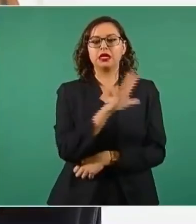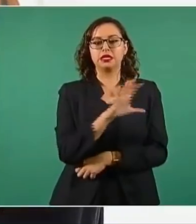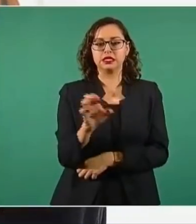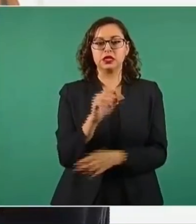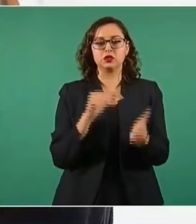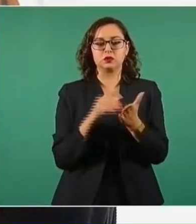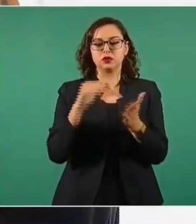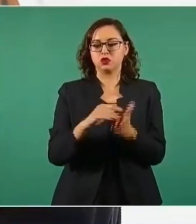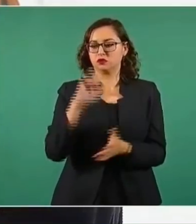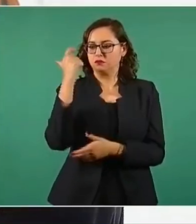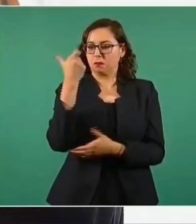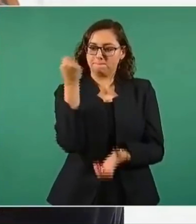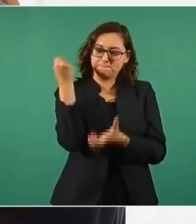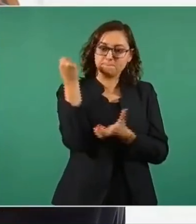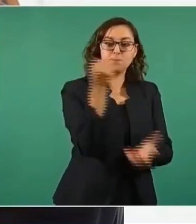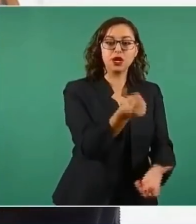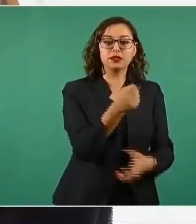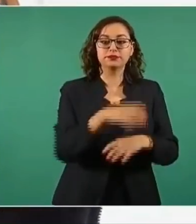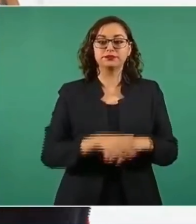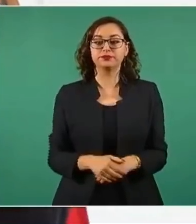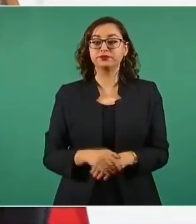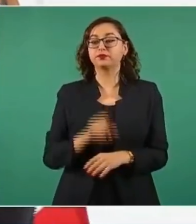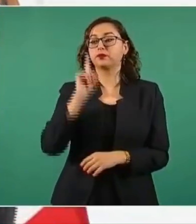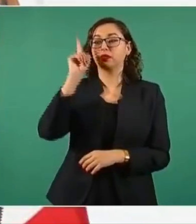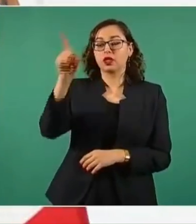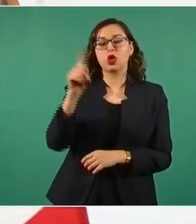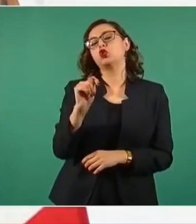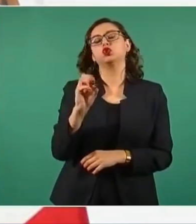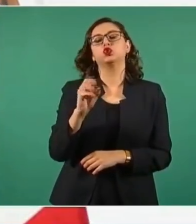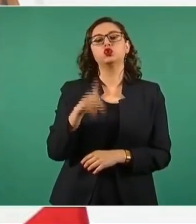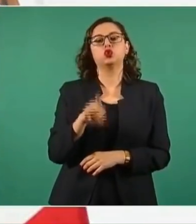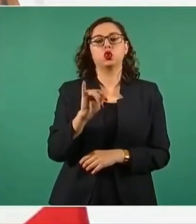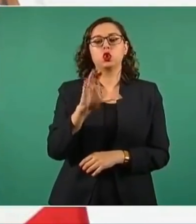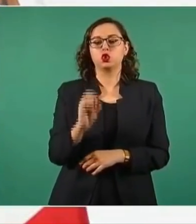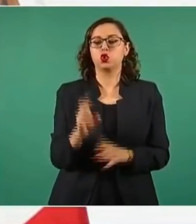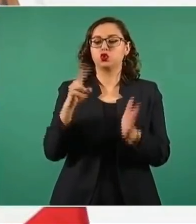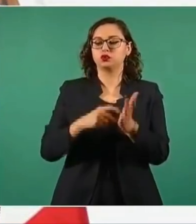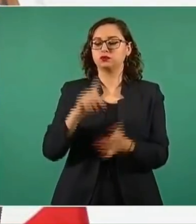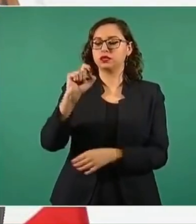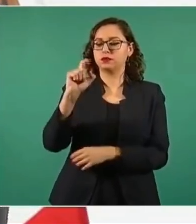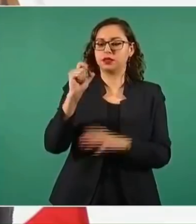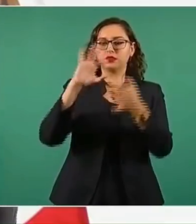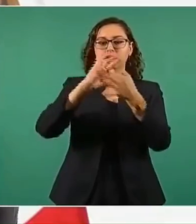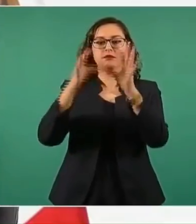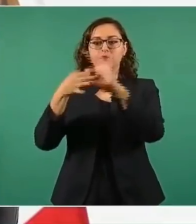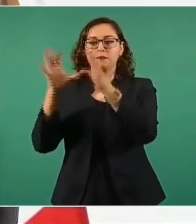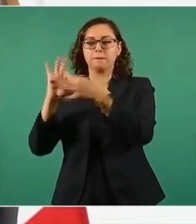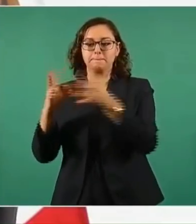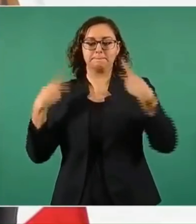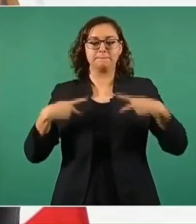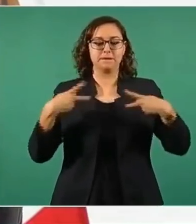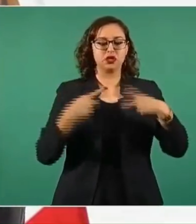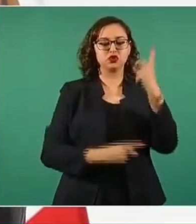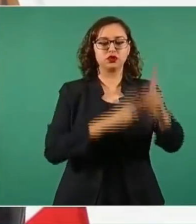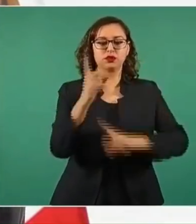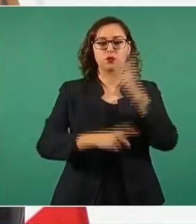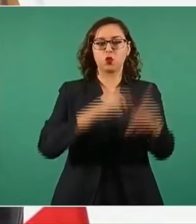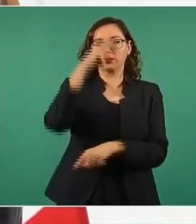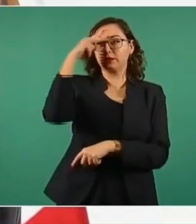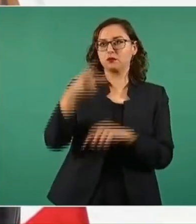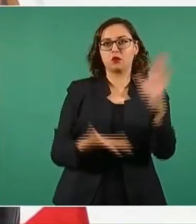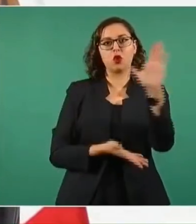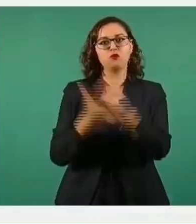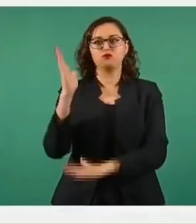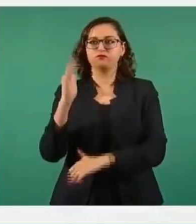millones de pesos. En las Olimpiadas de Tokio 2020, los deportistas mexicanos compitieron con profesionalismo y